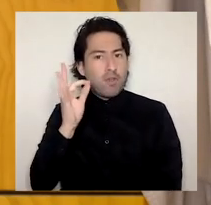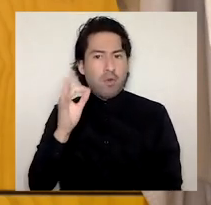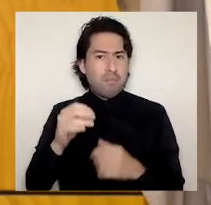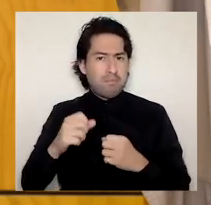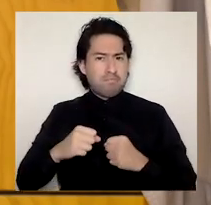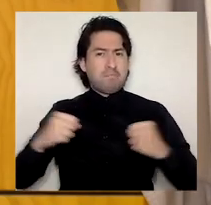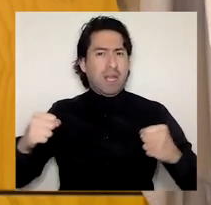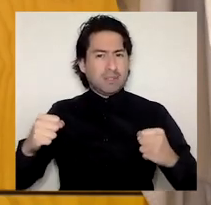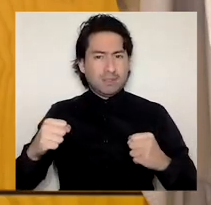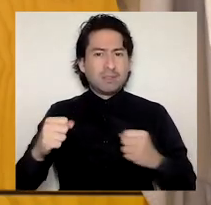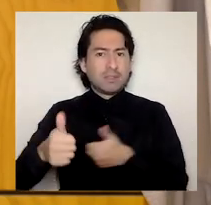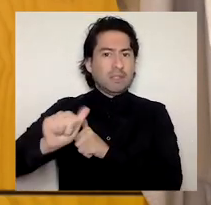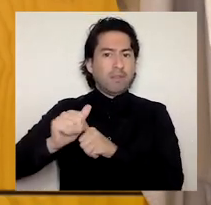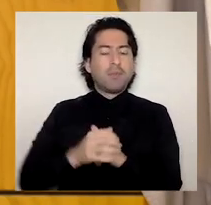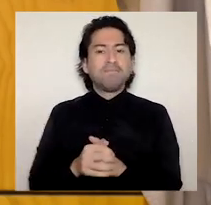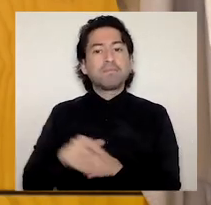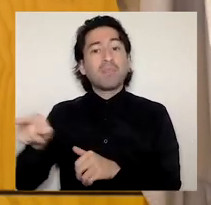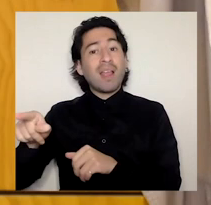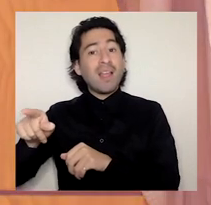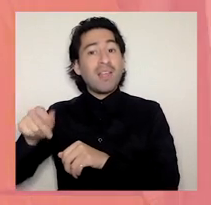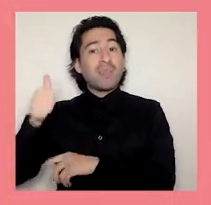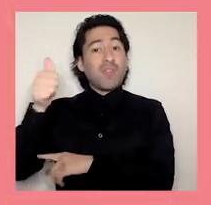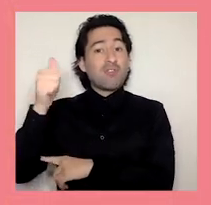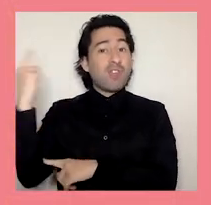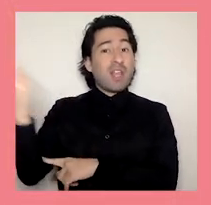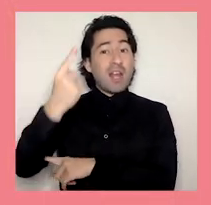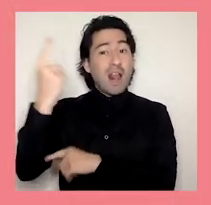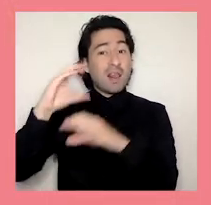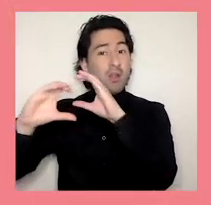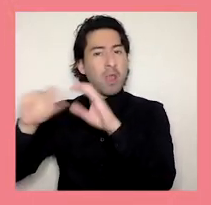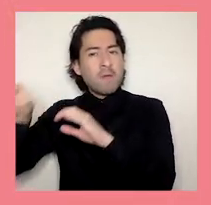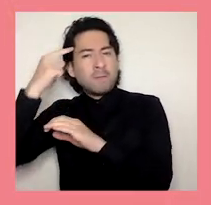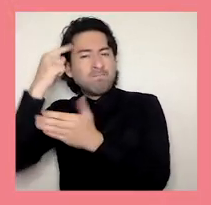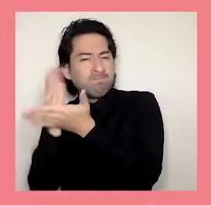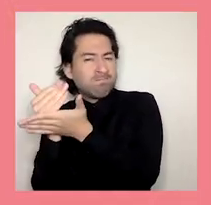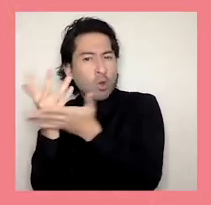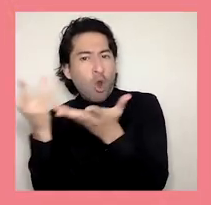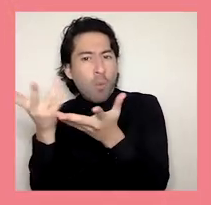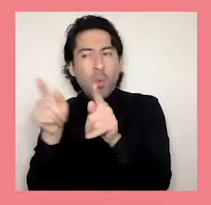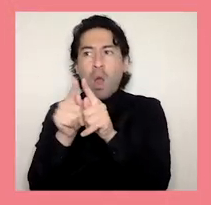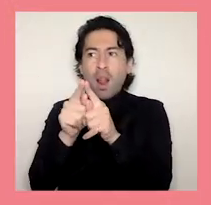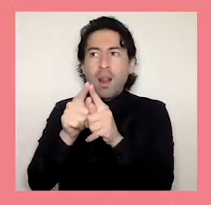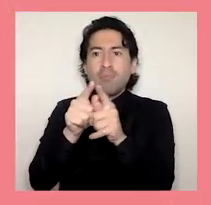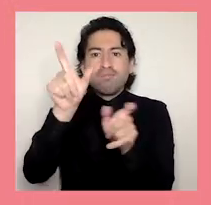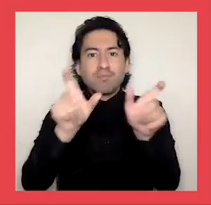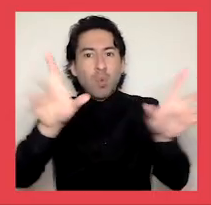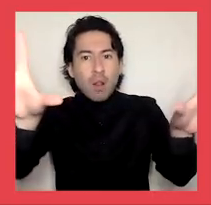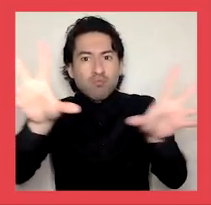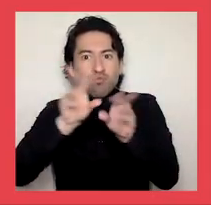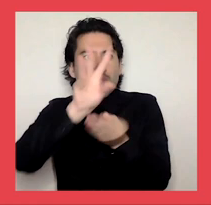La Dirección General de Comunicación diseñó una estrategia de atracción basada en contenidos y servicios,